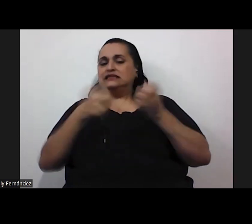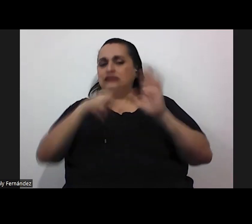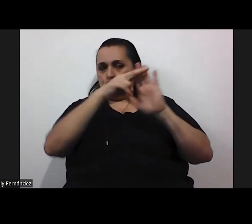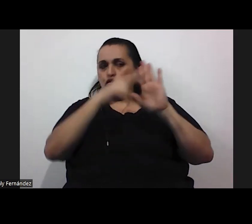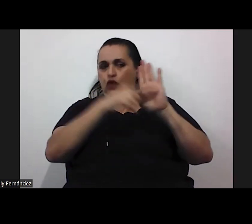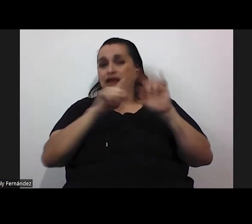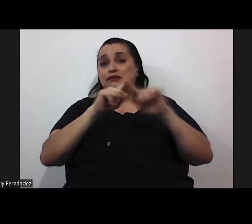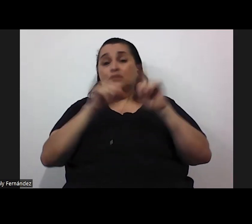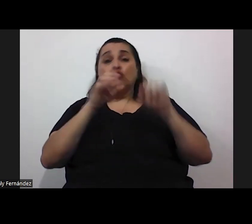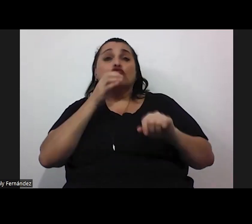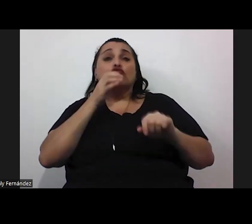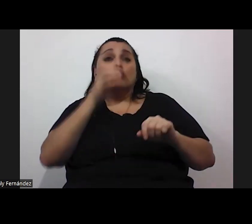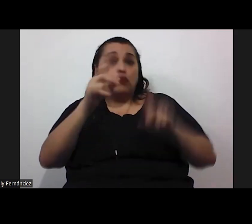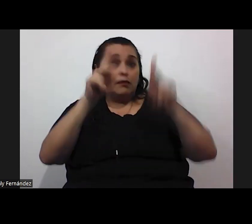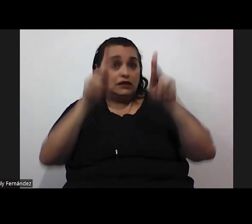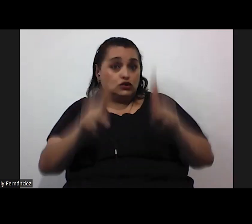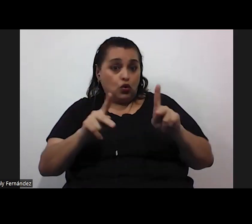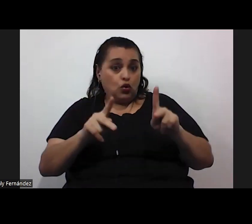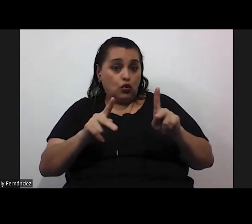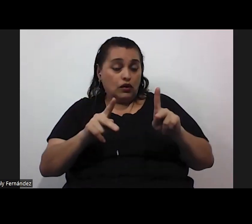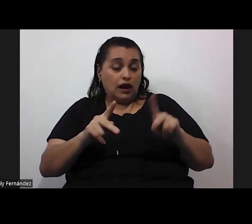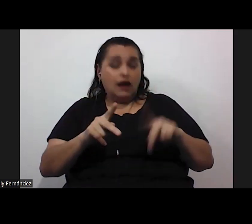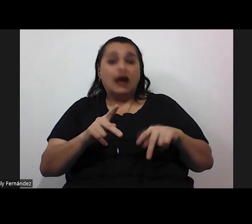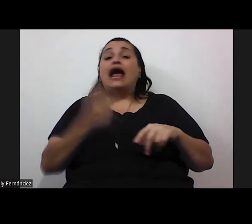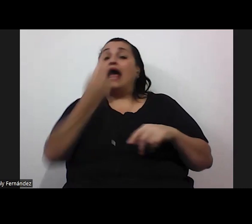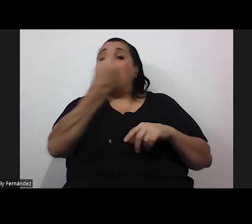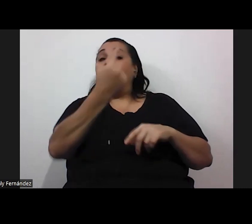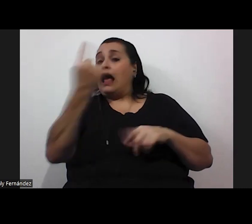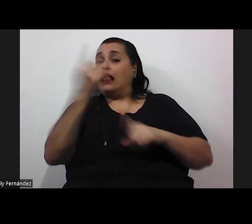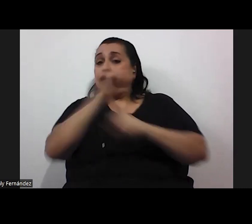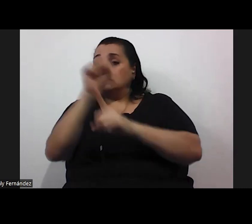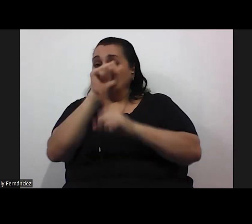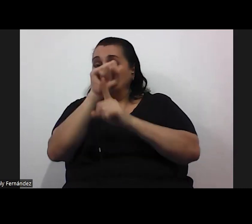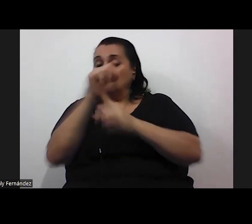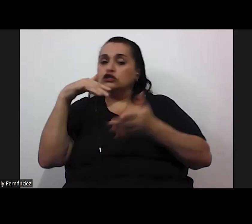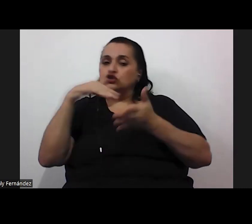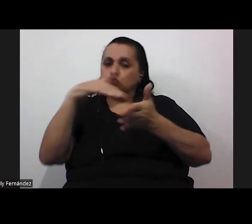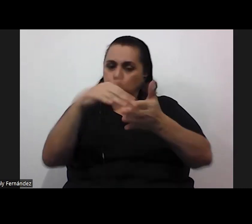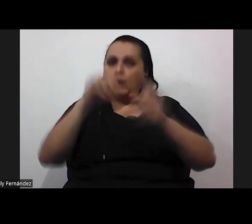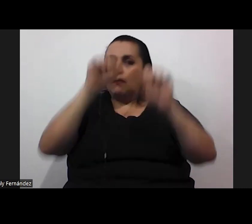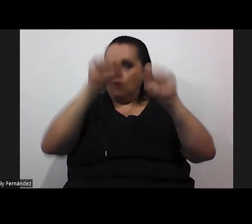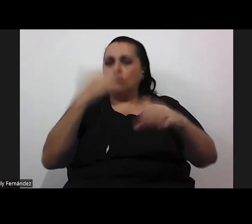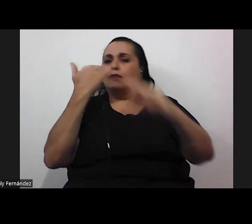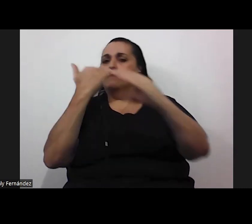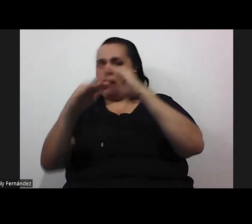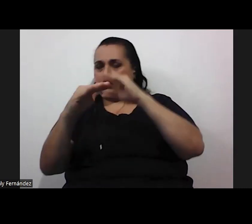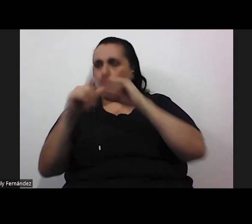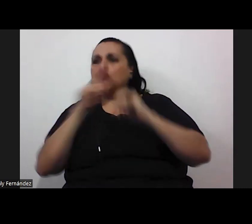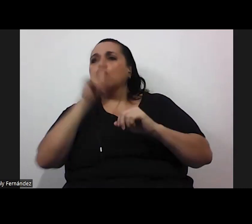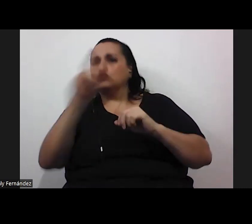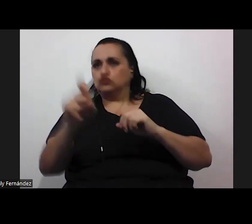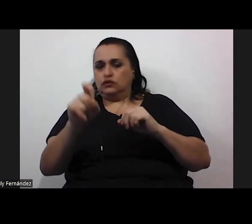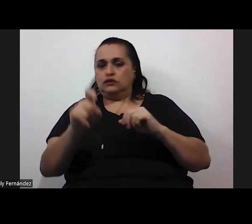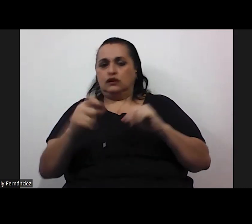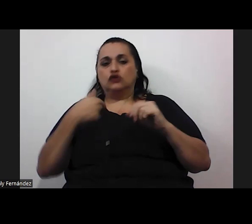recomiendo a la persona para no hacerlo como de forma general que cada caso se estudia y lo puede mandar al correo si les gusta les voy a dar el correo de mi